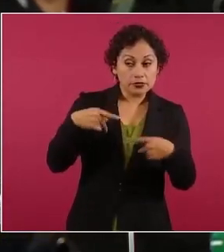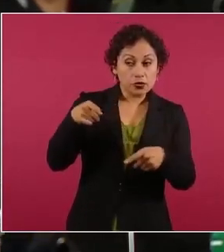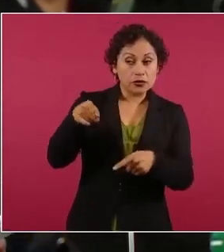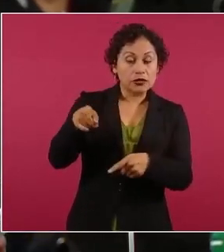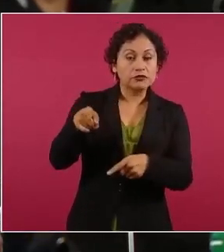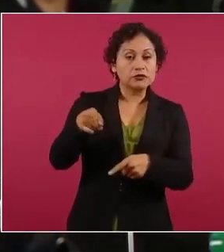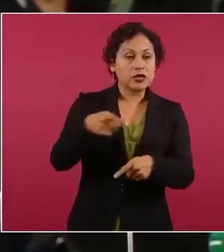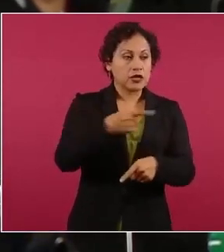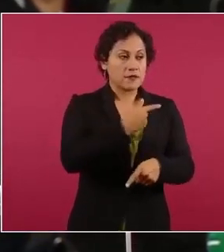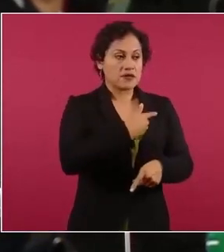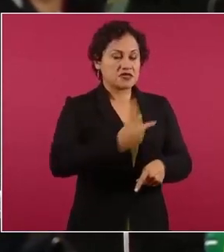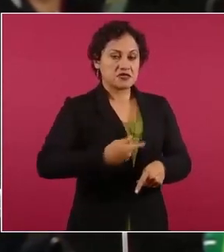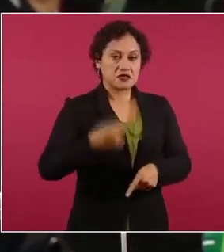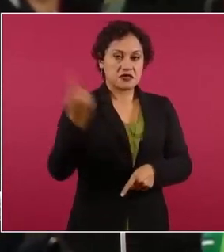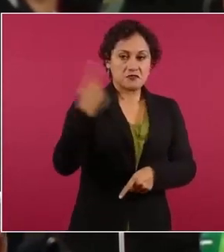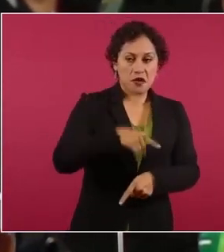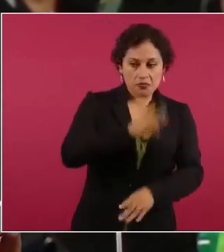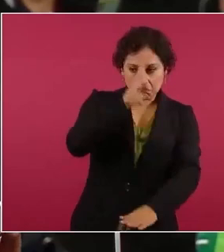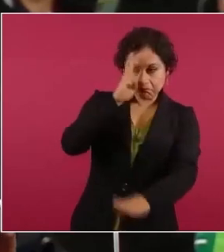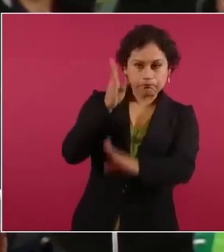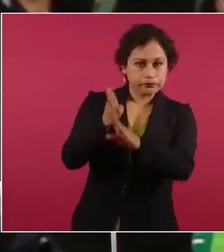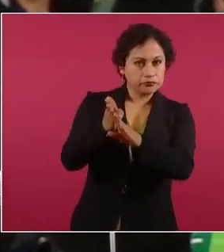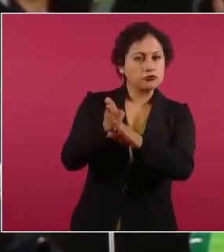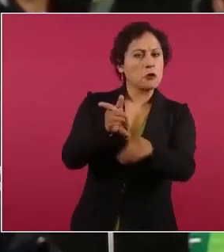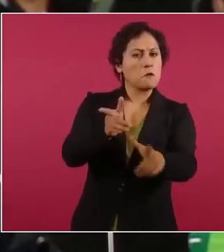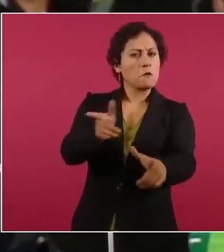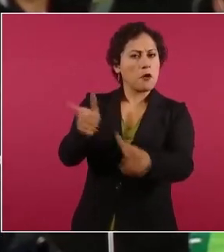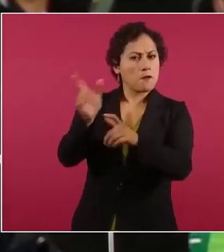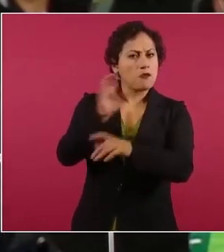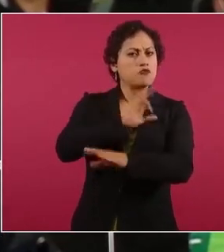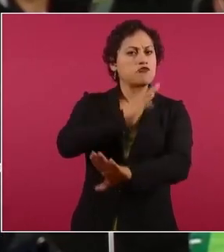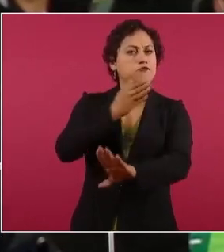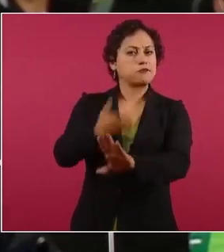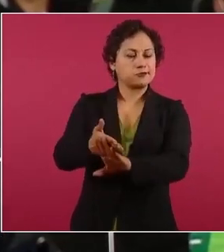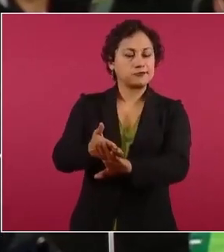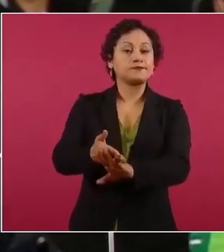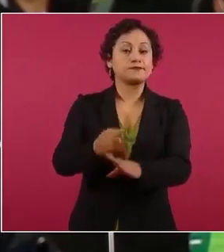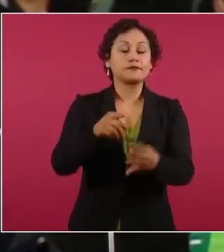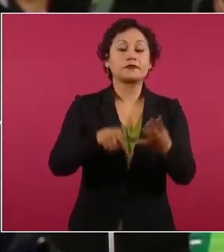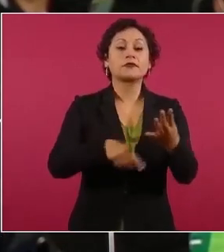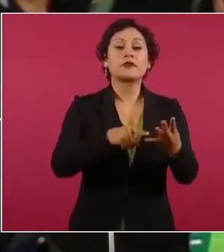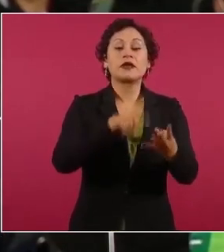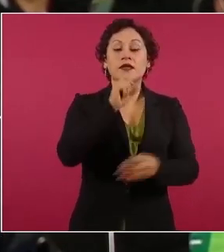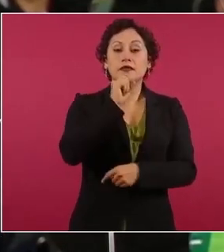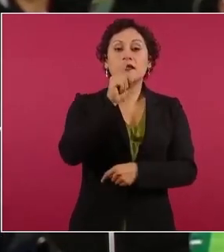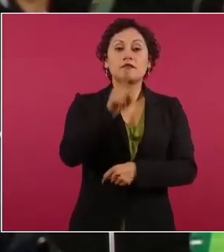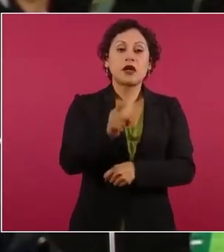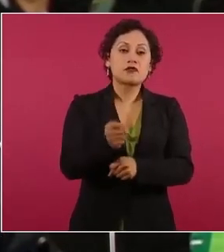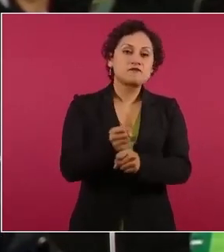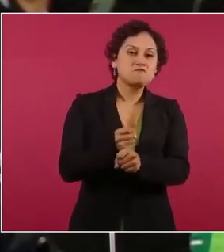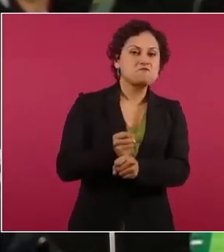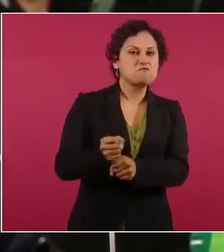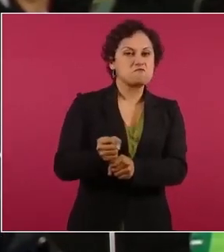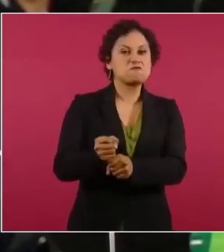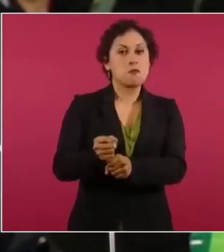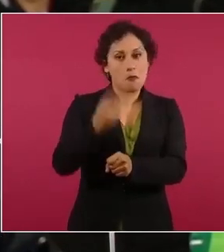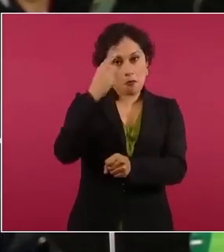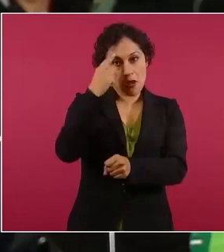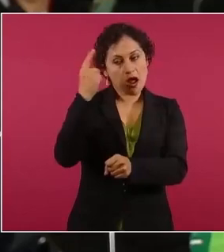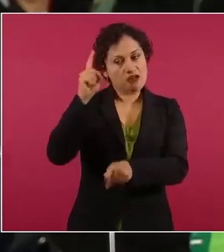presidencial textual y hostigar capturar o neutralizar al enemigo